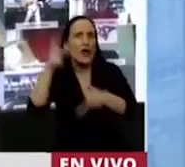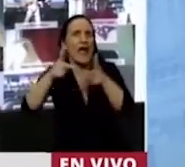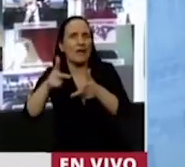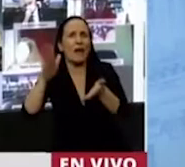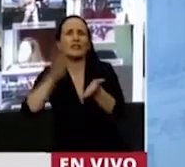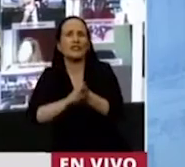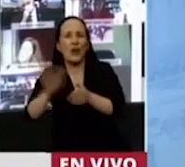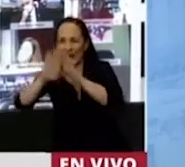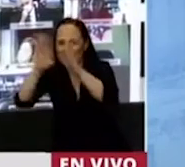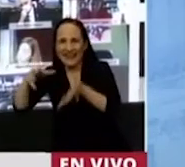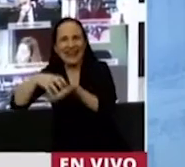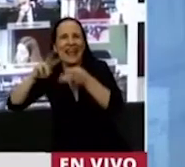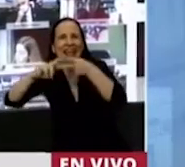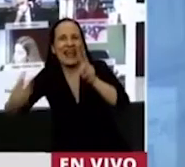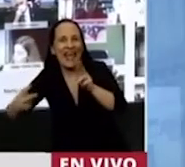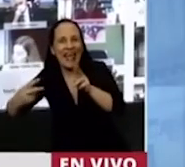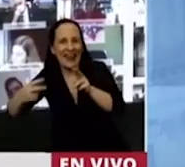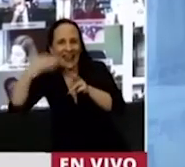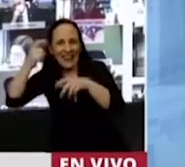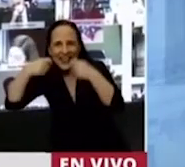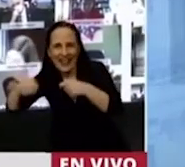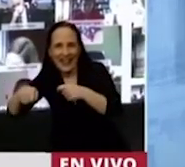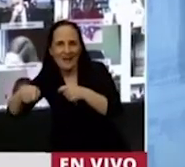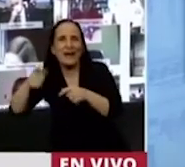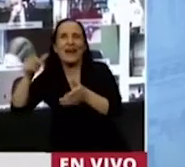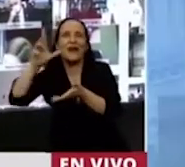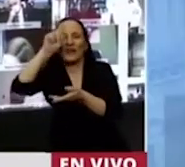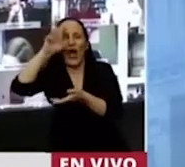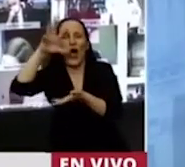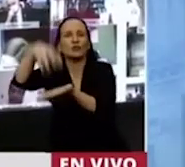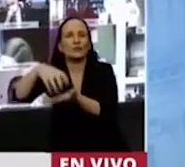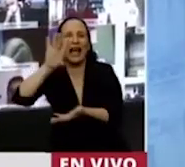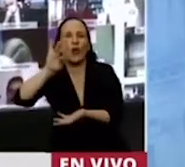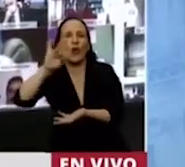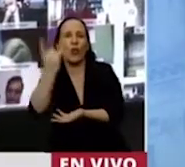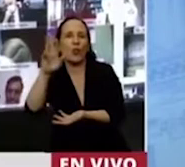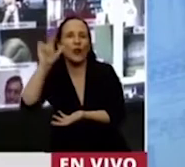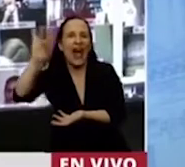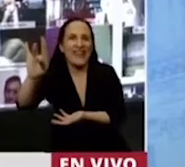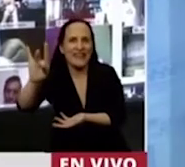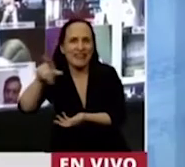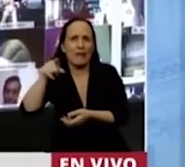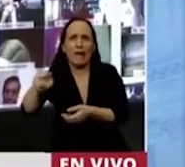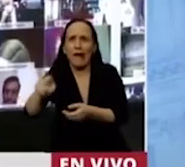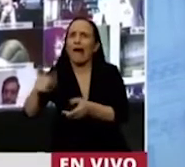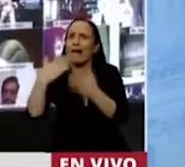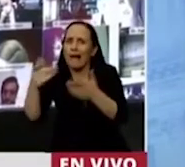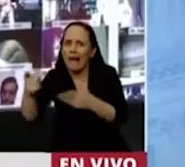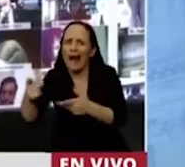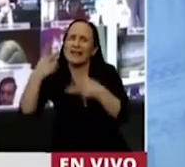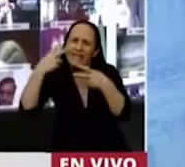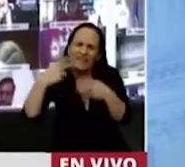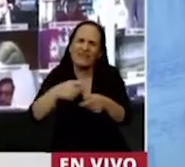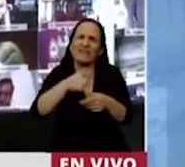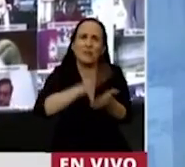genético en el Durán, que permitió todo después la búsqueda de la verdad